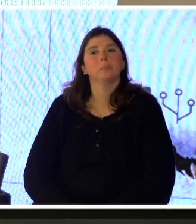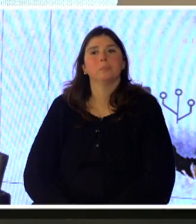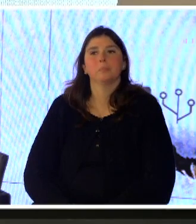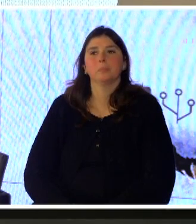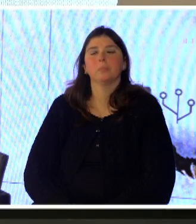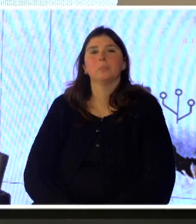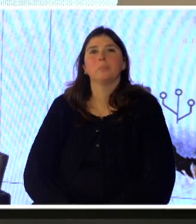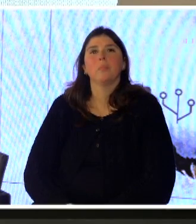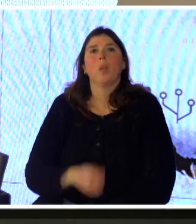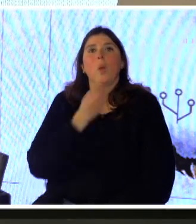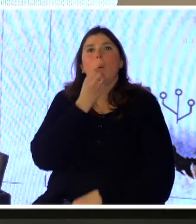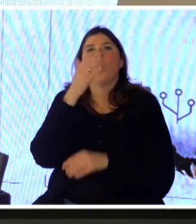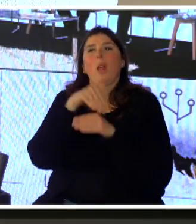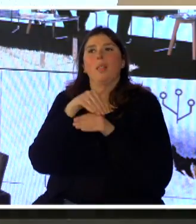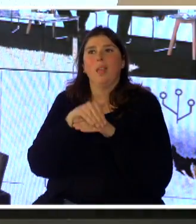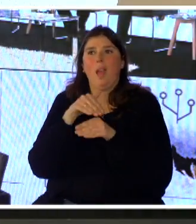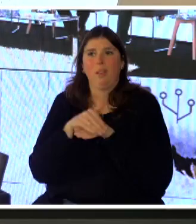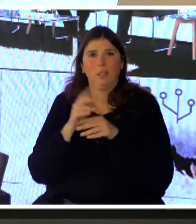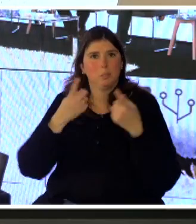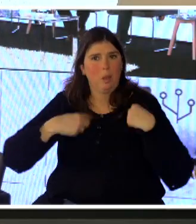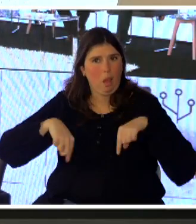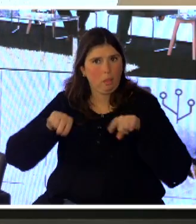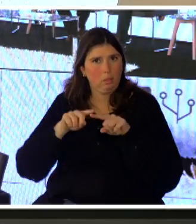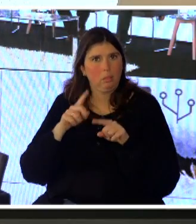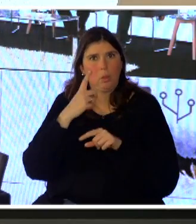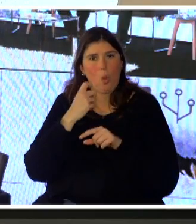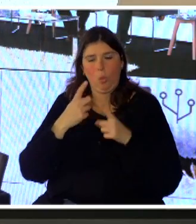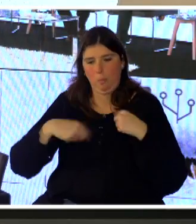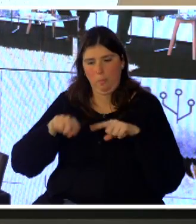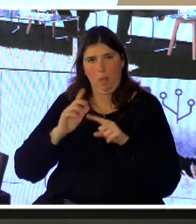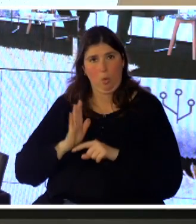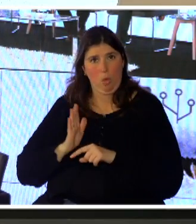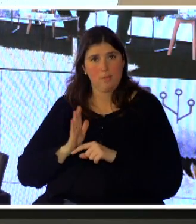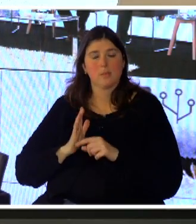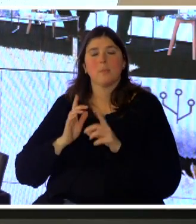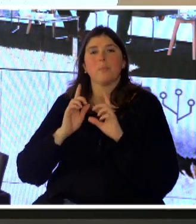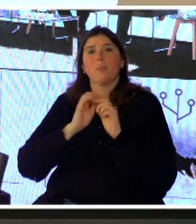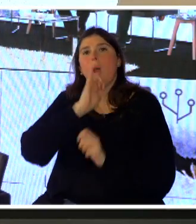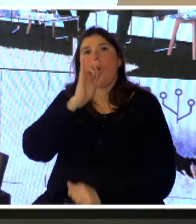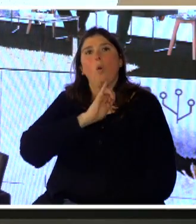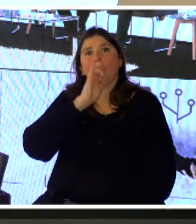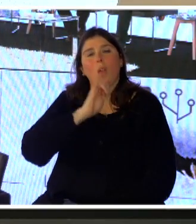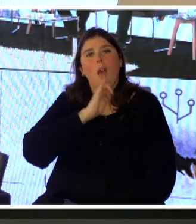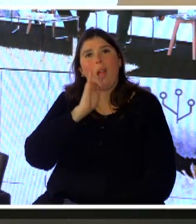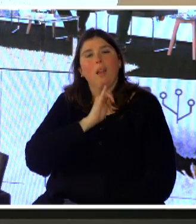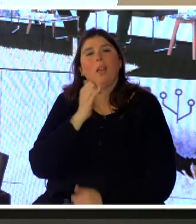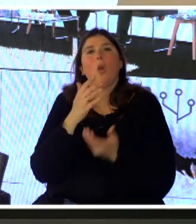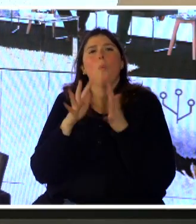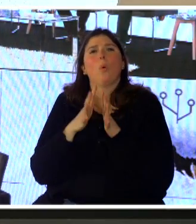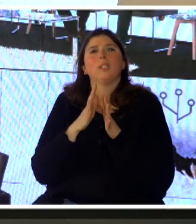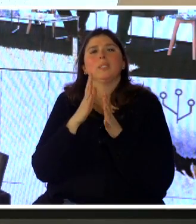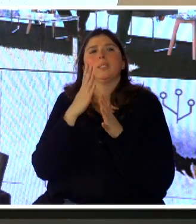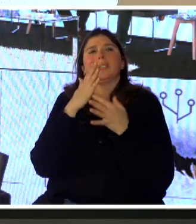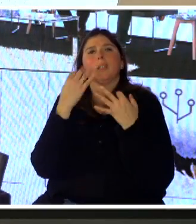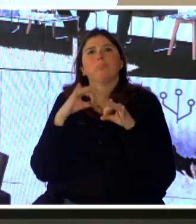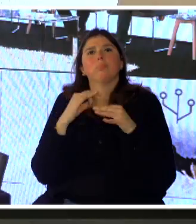Hola, buenas tardes para todos y todas. Voy a pasar a contarles un poco cómo es la realidad de los portales web que